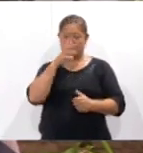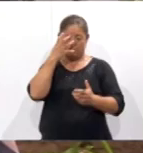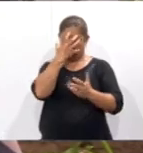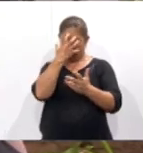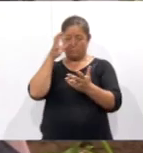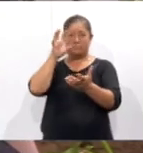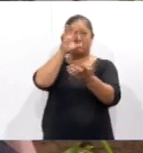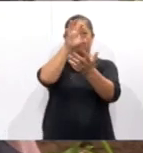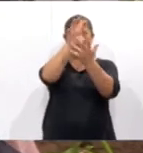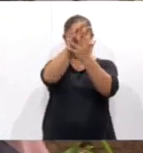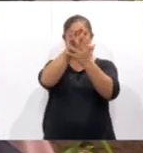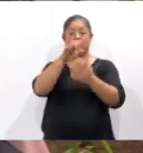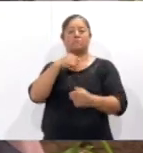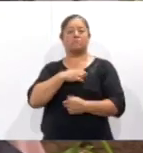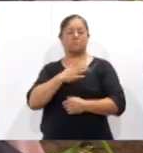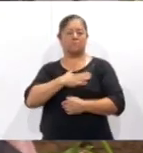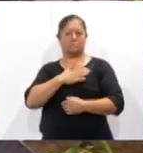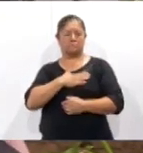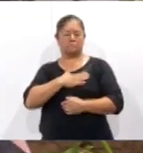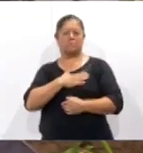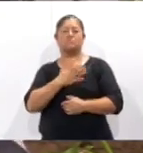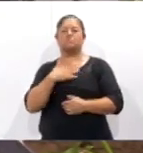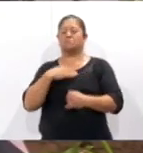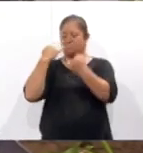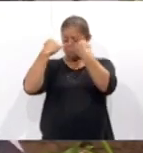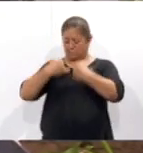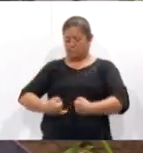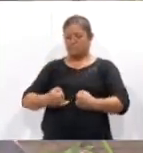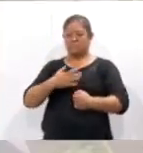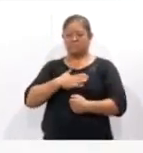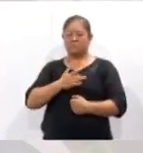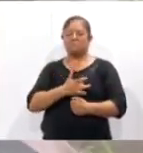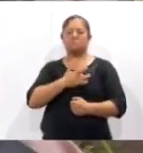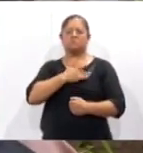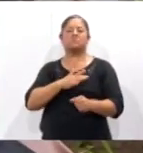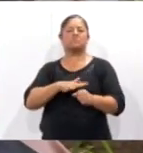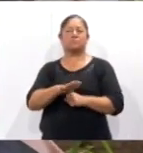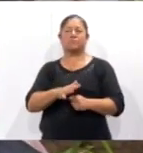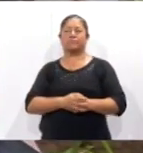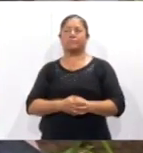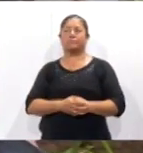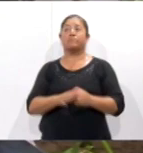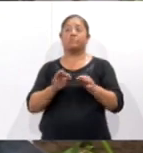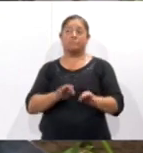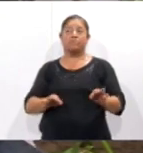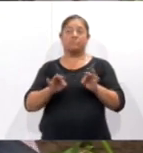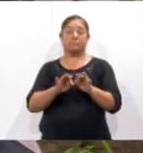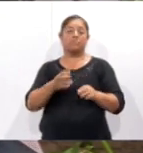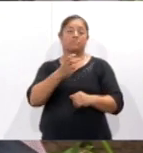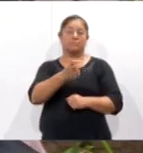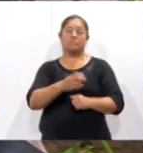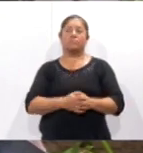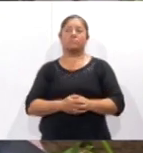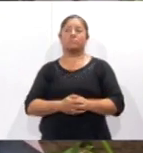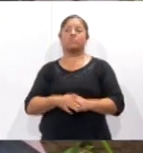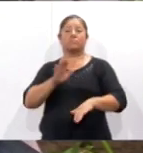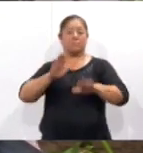nosotras como mujeres nos reflejemos nuestra identidad, cómo nos percibimos. Es muy importante porque a veces